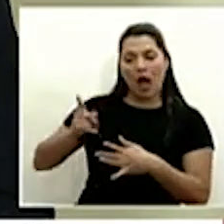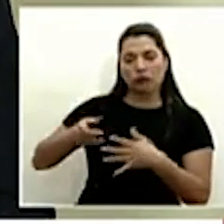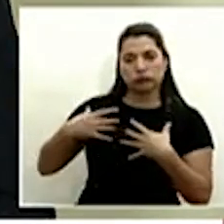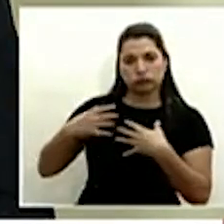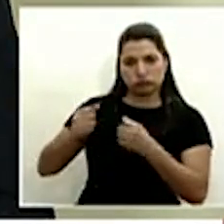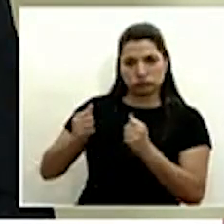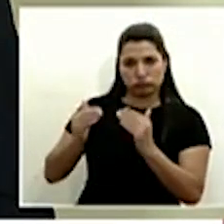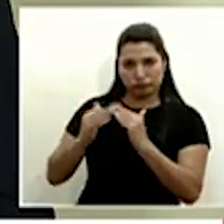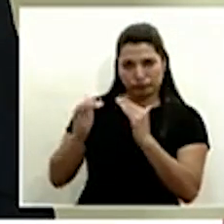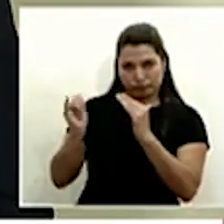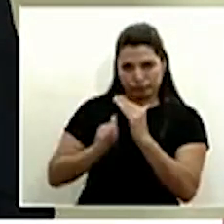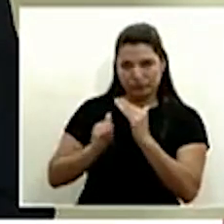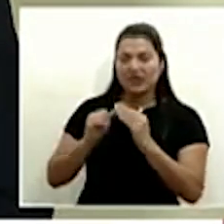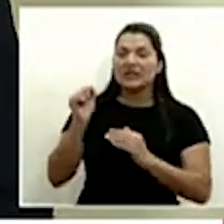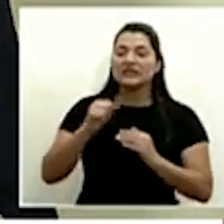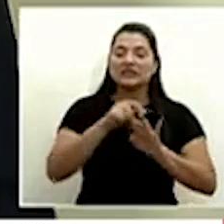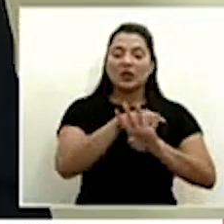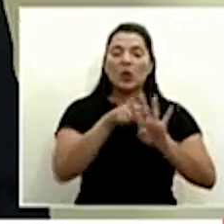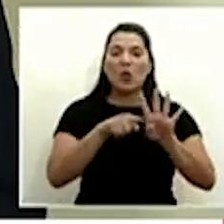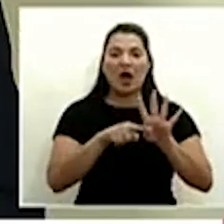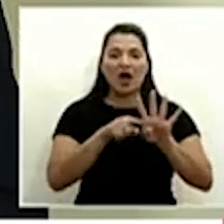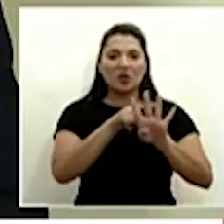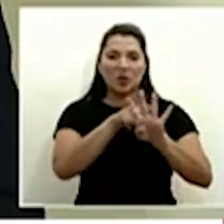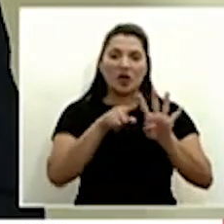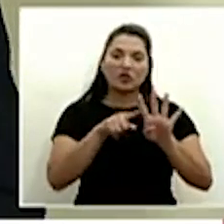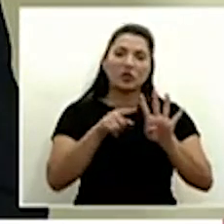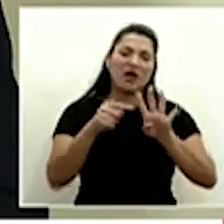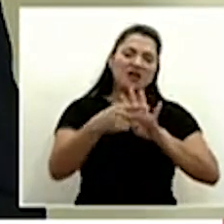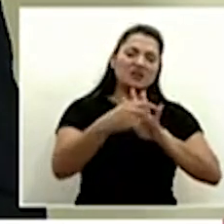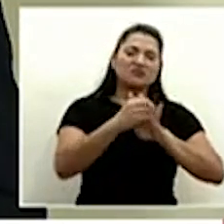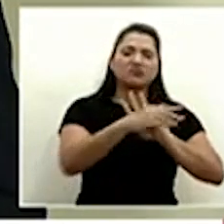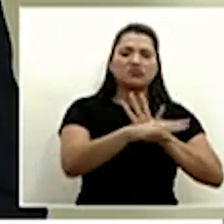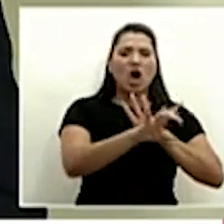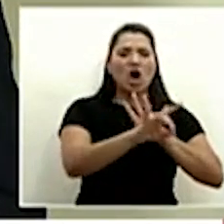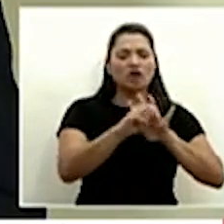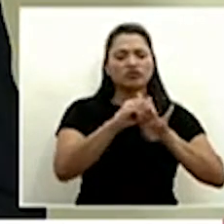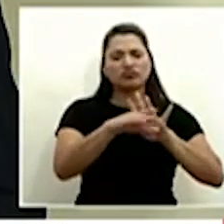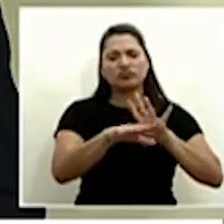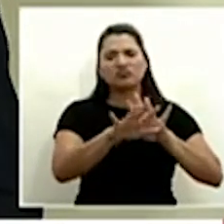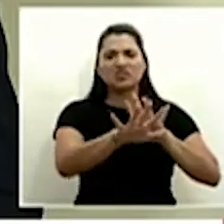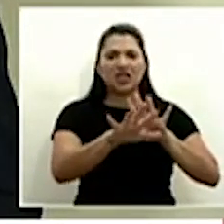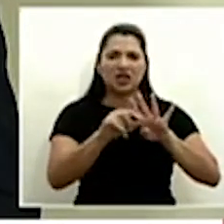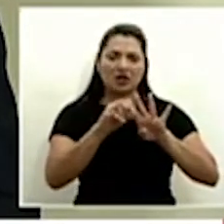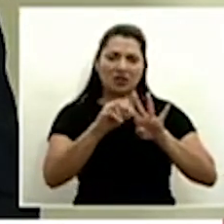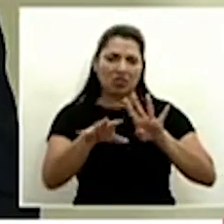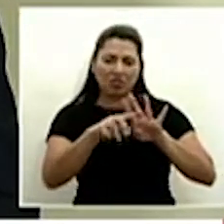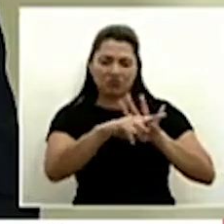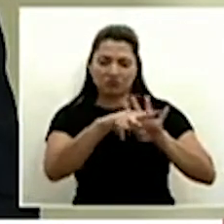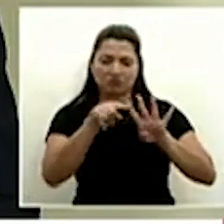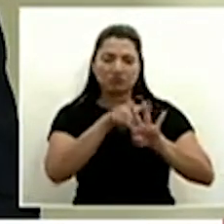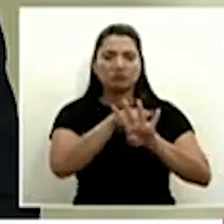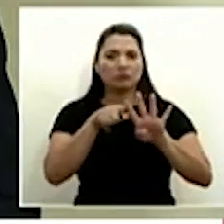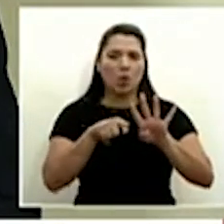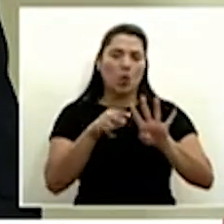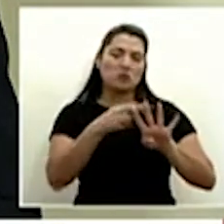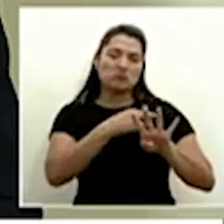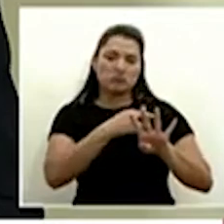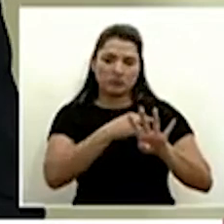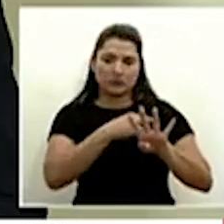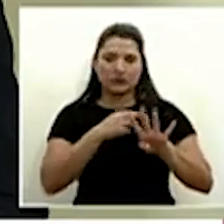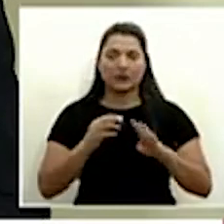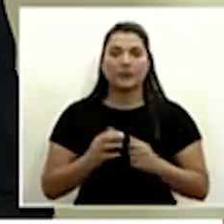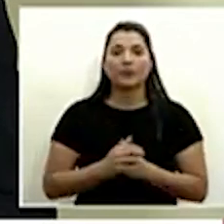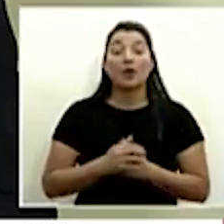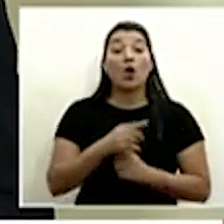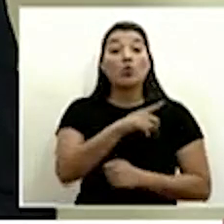a clústeres hay unos son clústeres de 8 otros de 5 pero hay distribución en esa en esa cantidad de clústeres